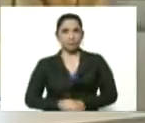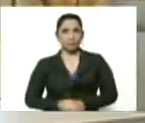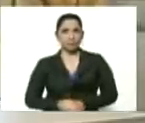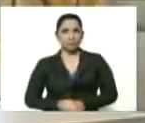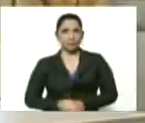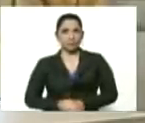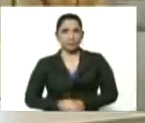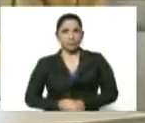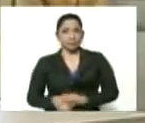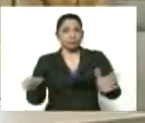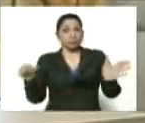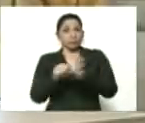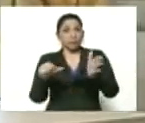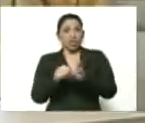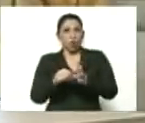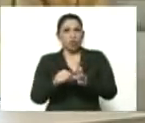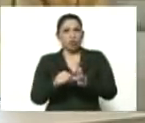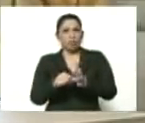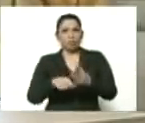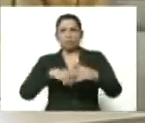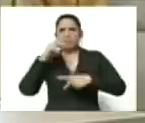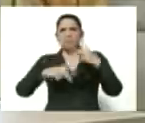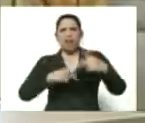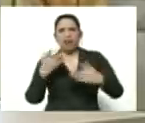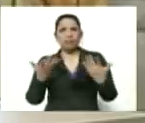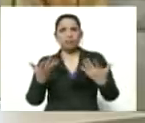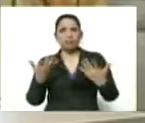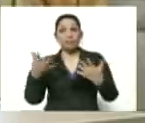¿de dónde viene ese plan? del norte